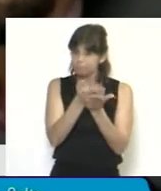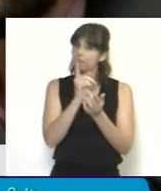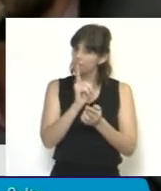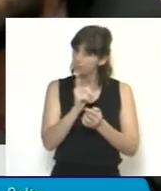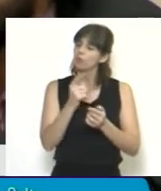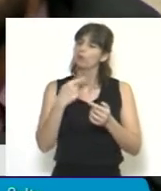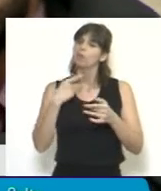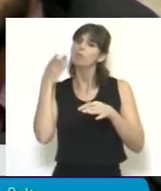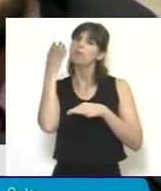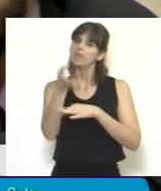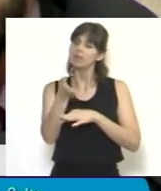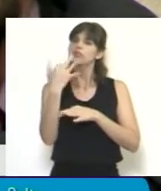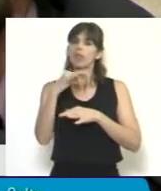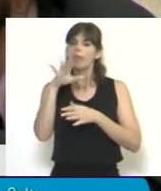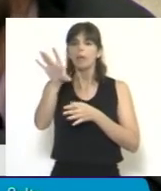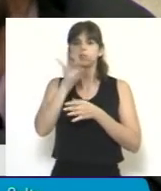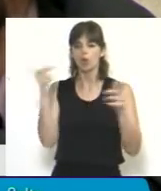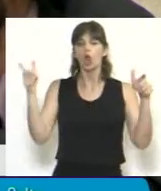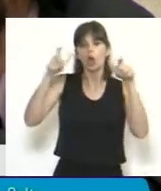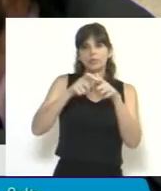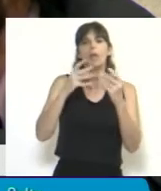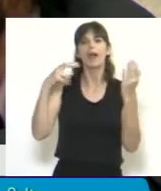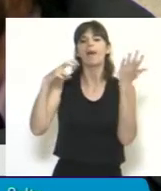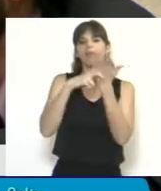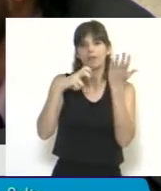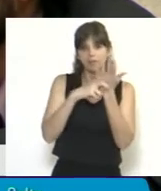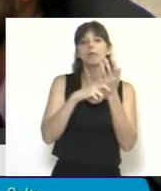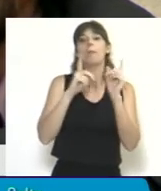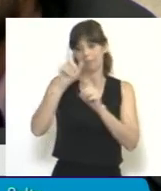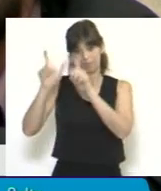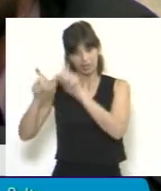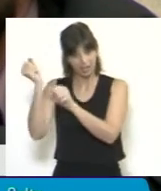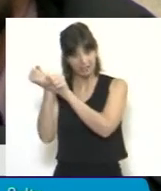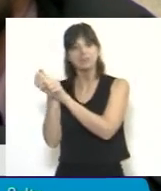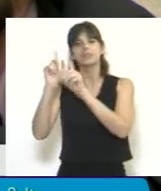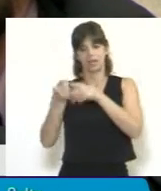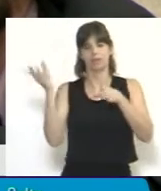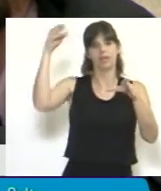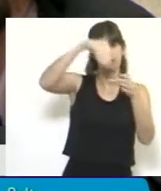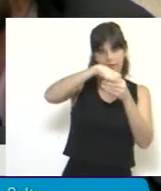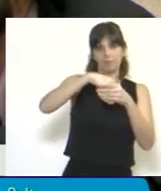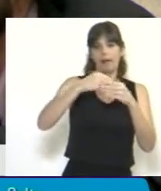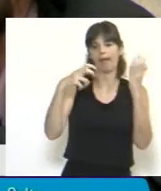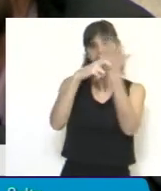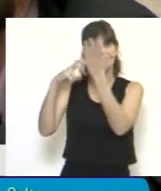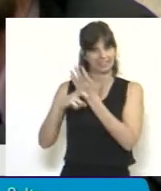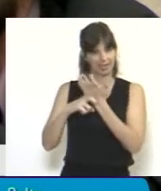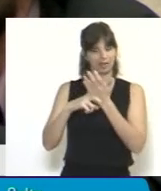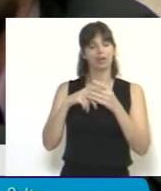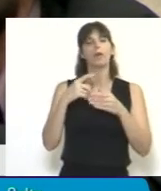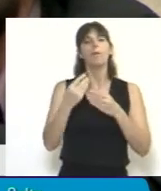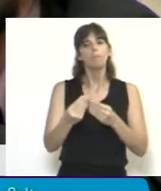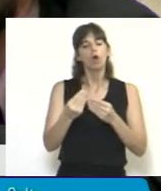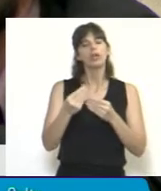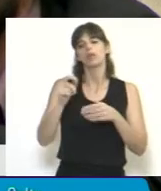comisión fiscalizadora también electa por los propios trabajadores, porque la experiencia que ellos han